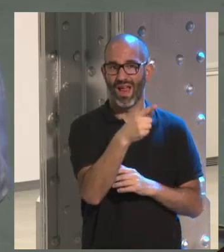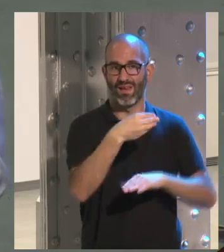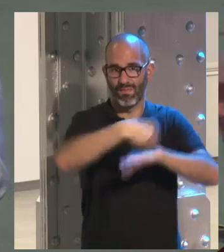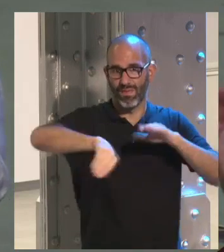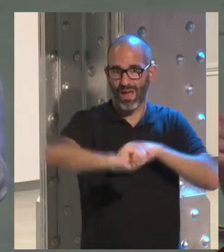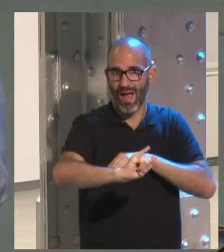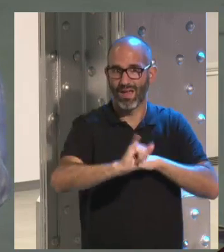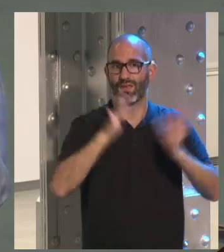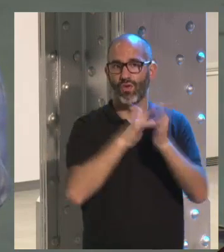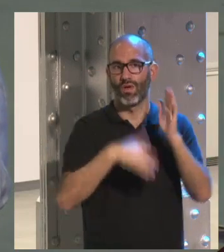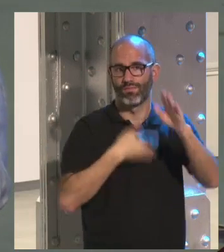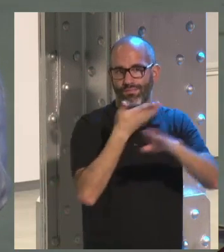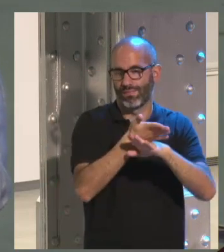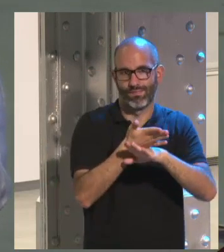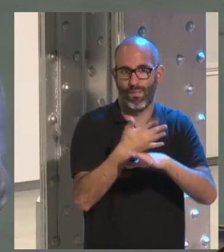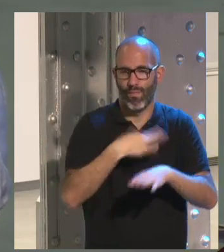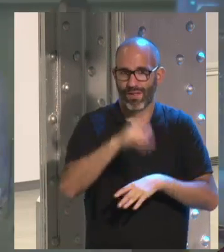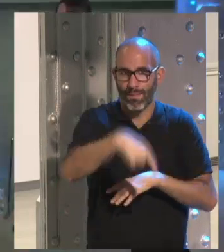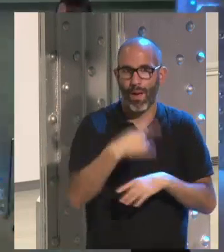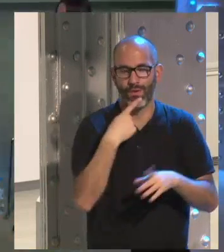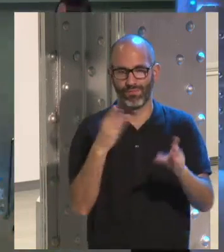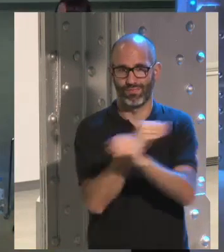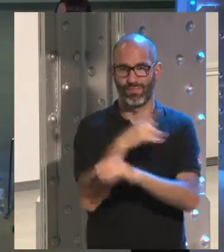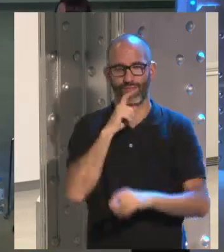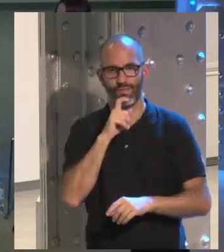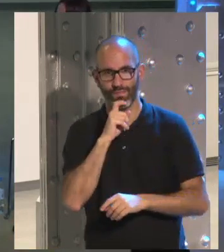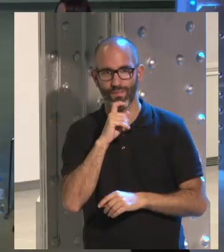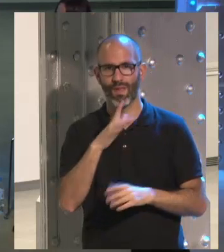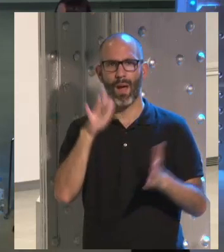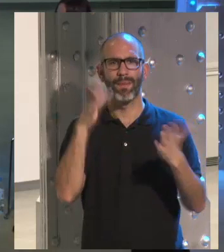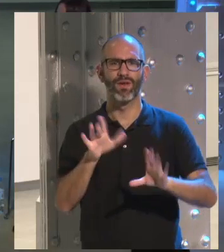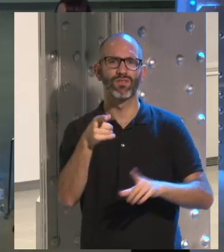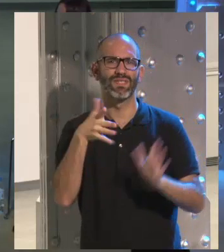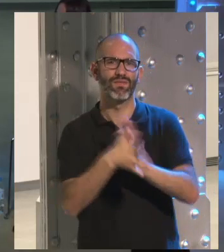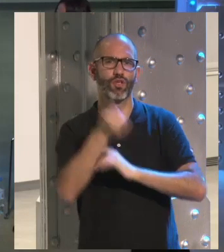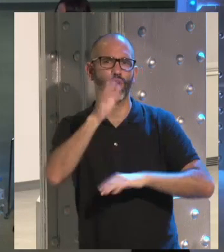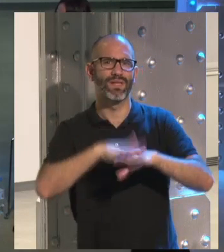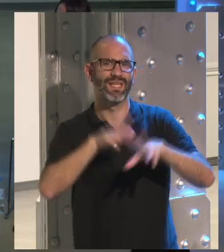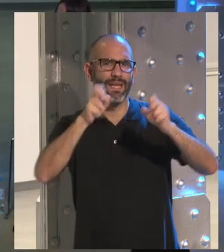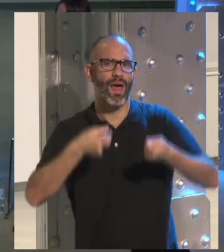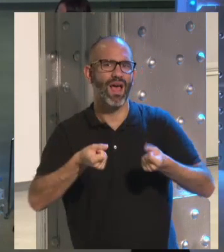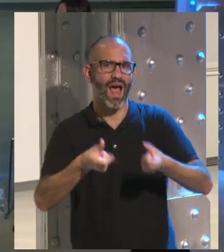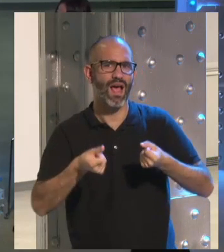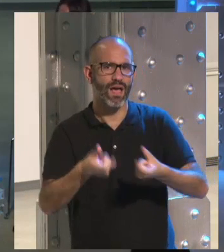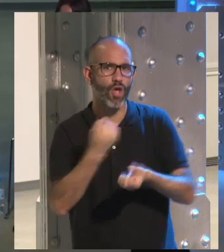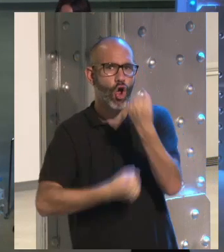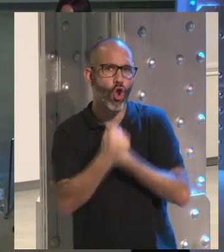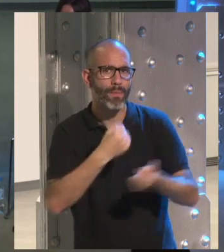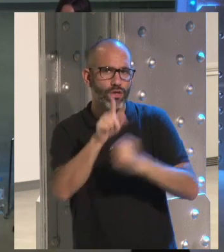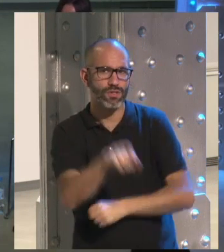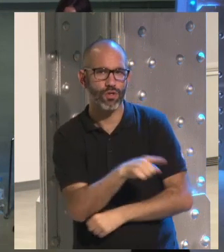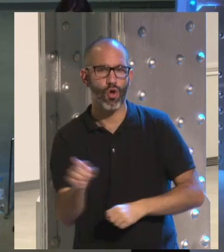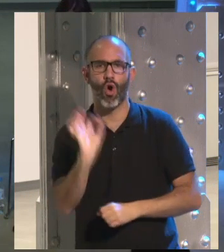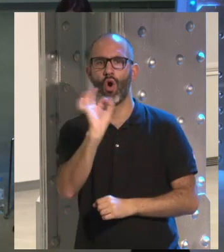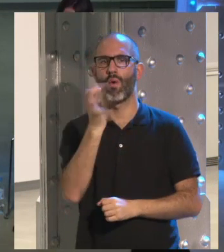y tiraron por ahí y punto. ¿Pero eso va a pasar solamente cuando hayan incurrido en un gasto económico o por ejemplo tú imagínate que,